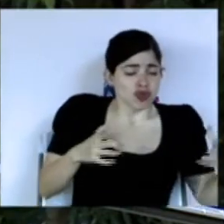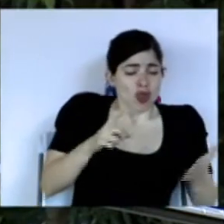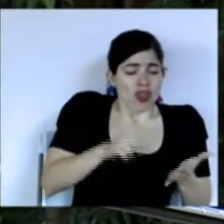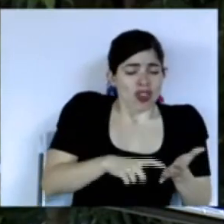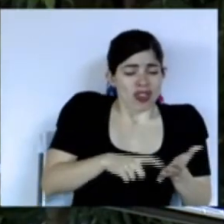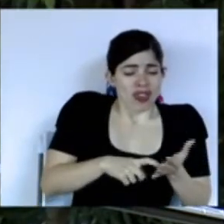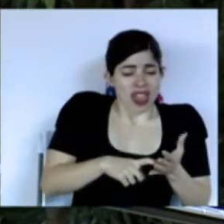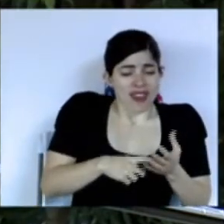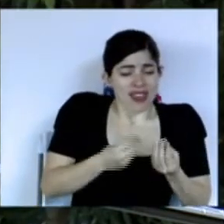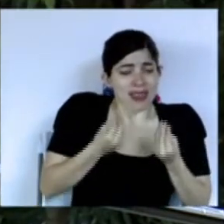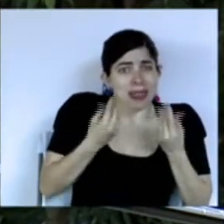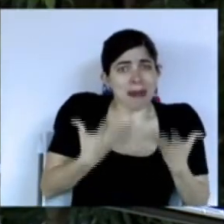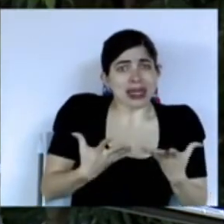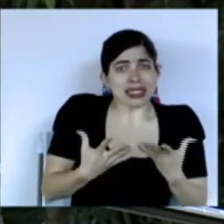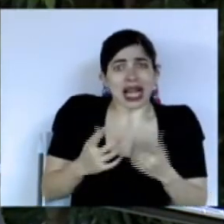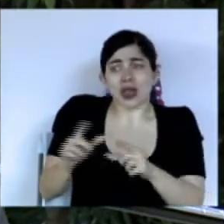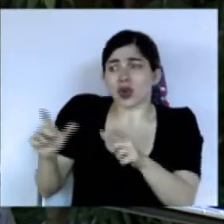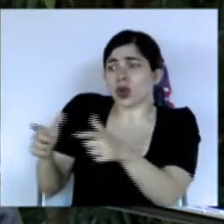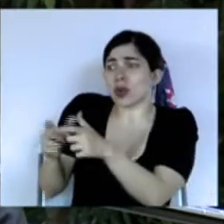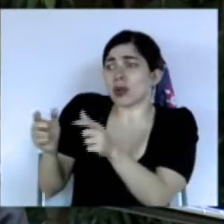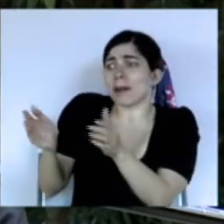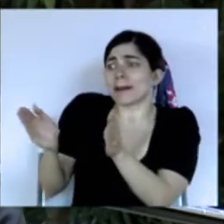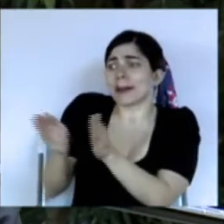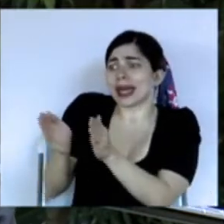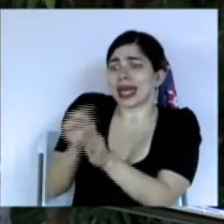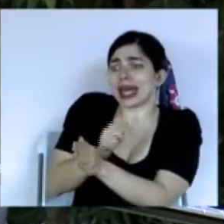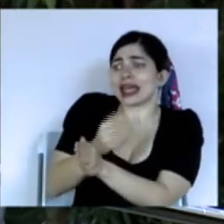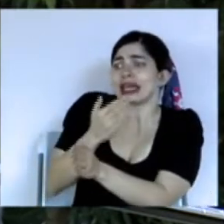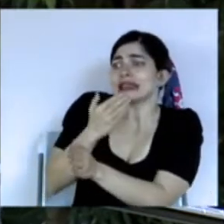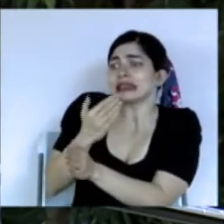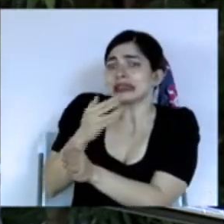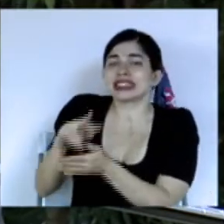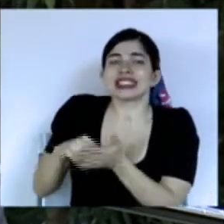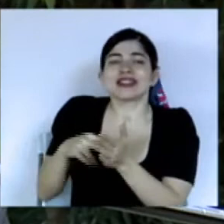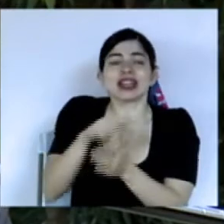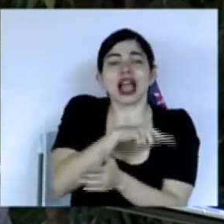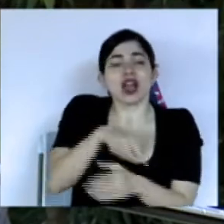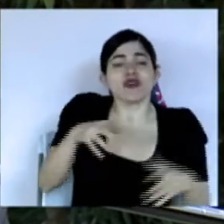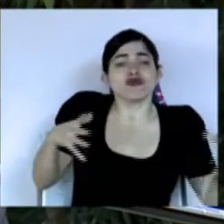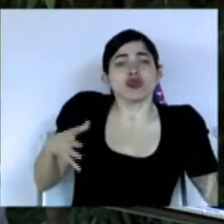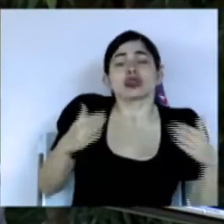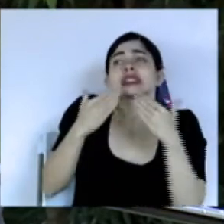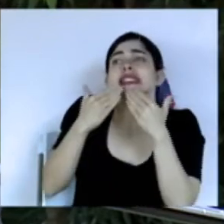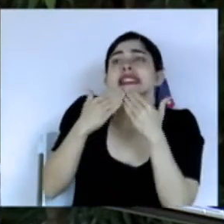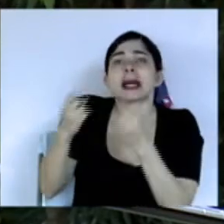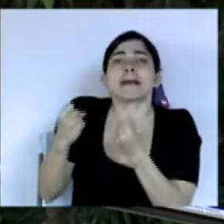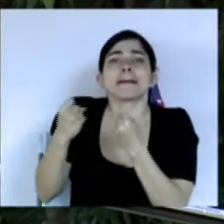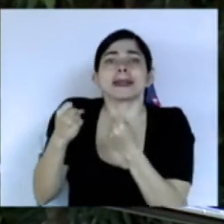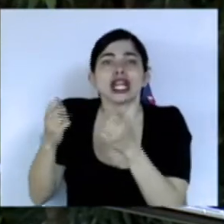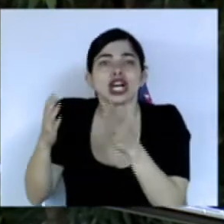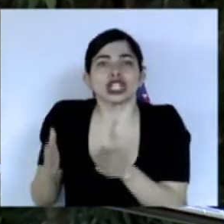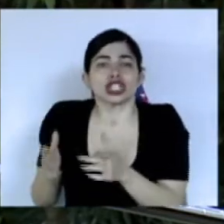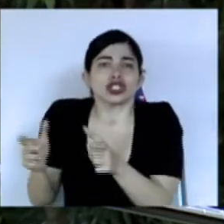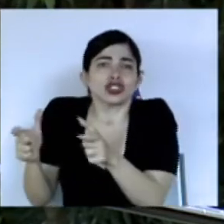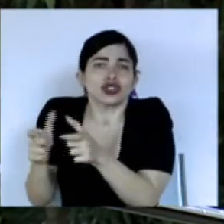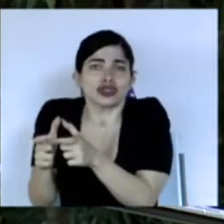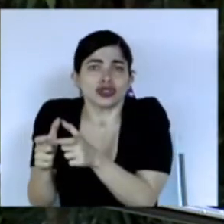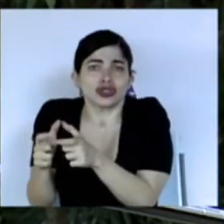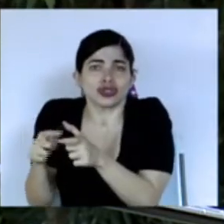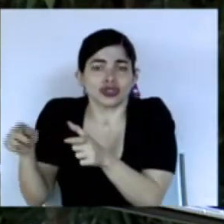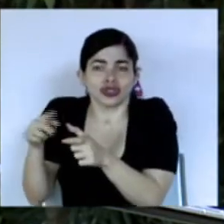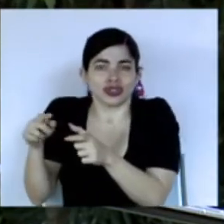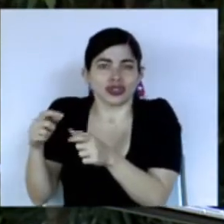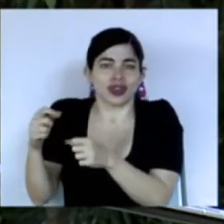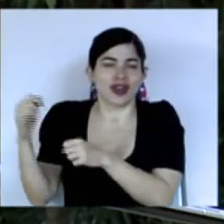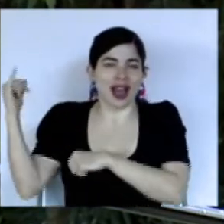a tan pocos refiriéndose al agradecimiento a los pilotos de aquella real fuerza aérea